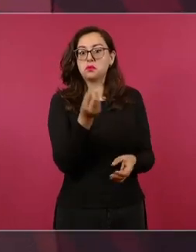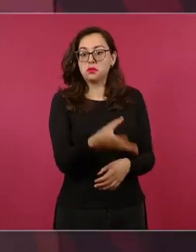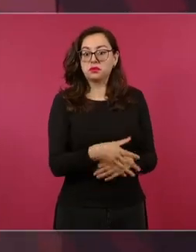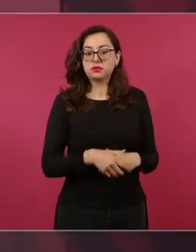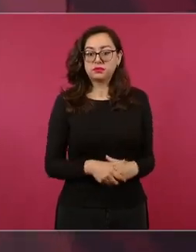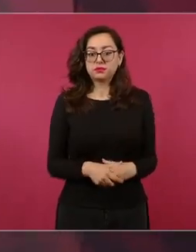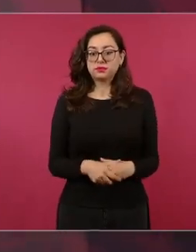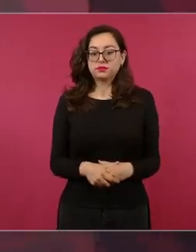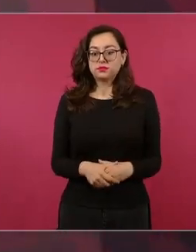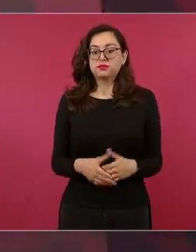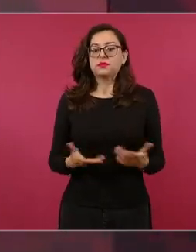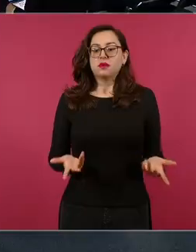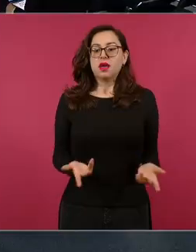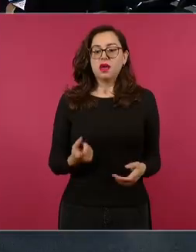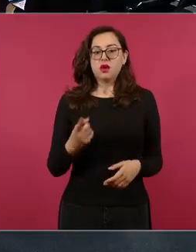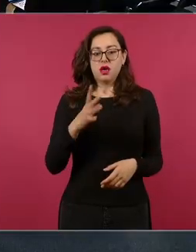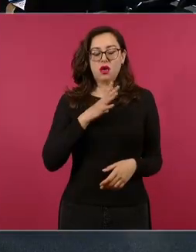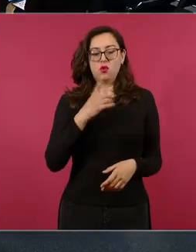a ver